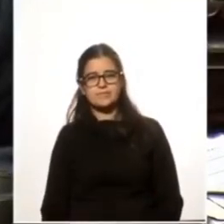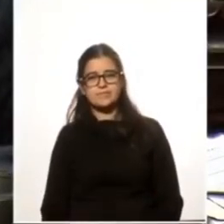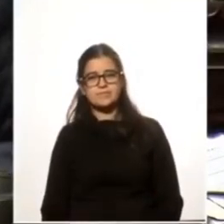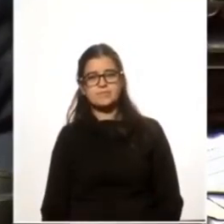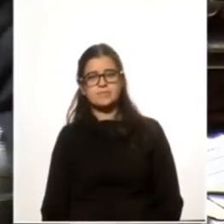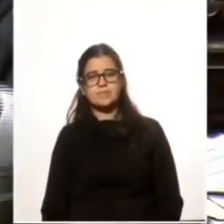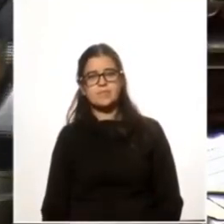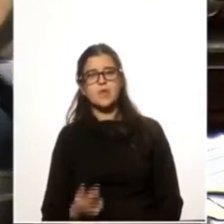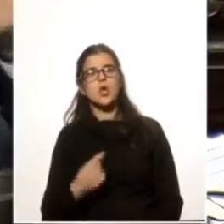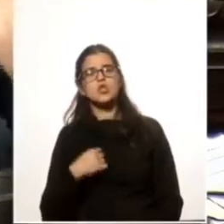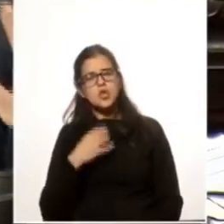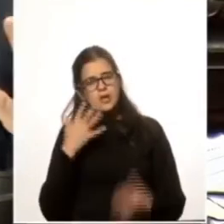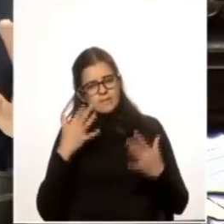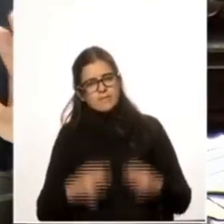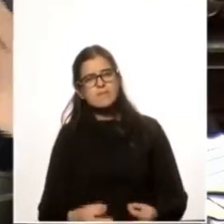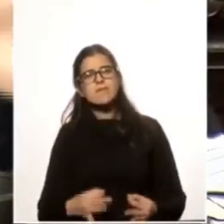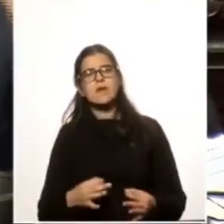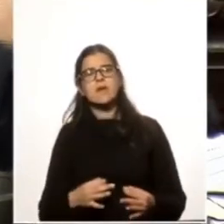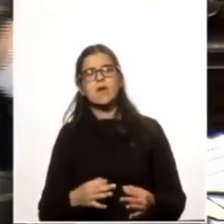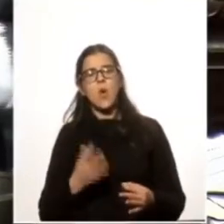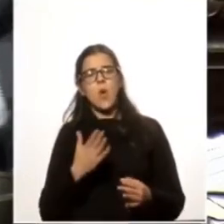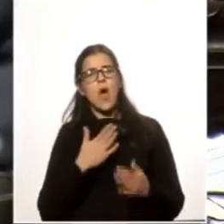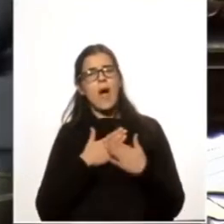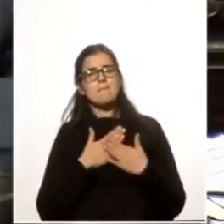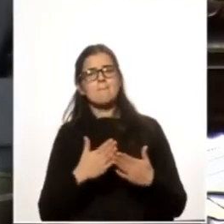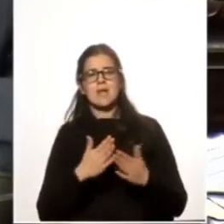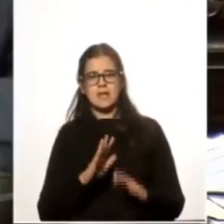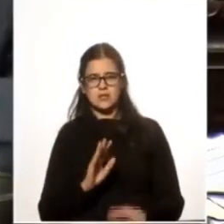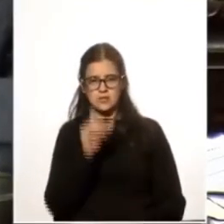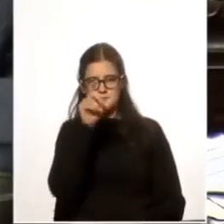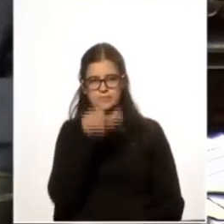Siento una profunda admiración.